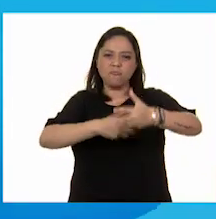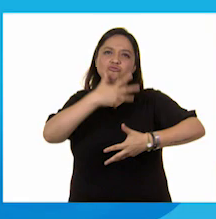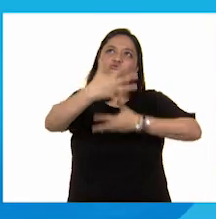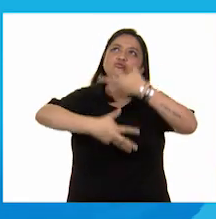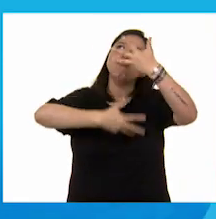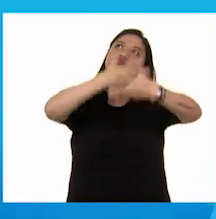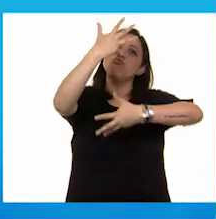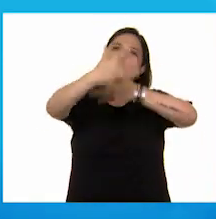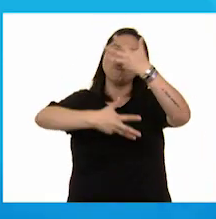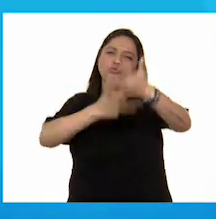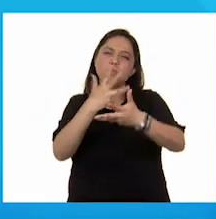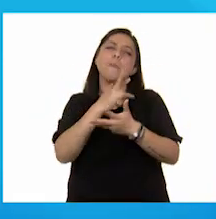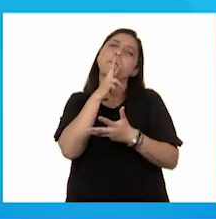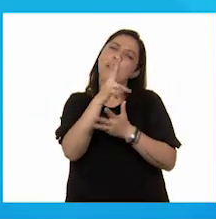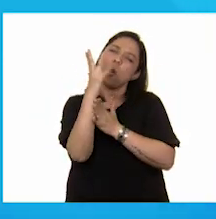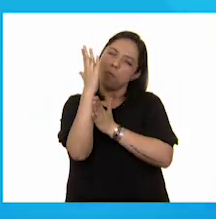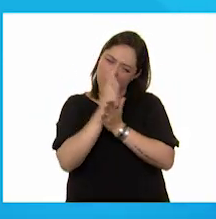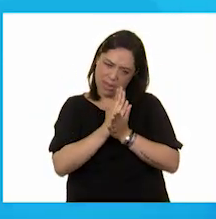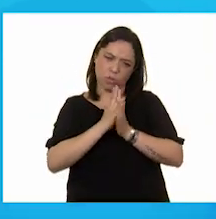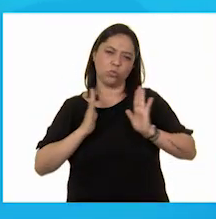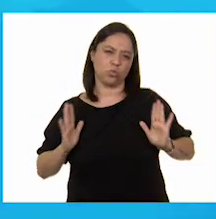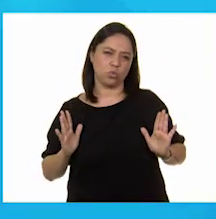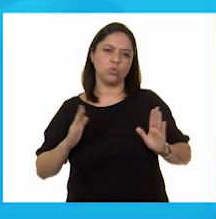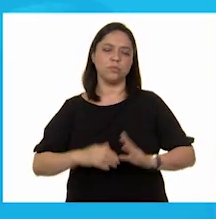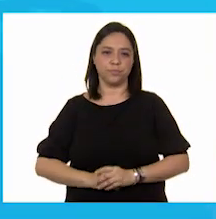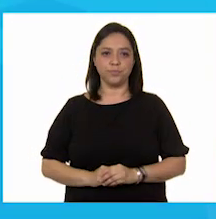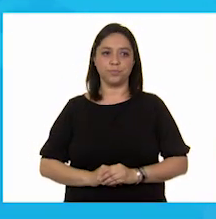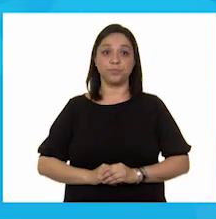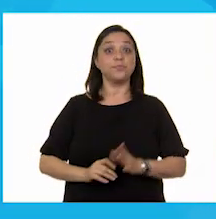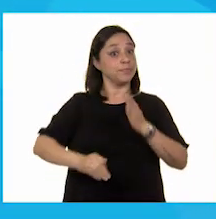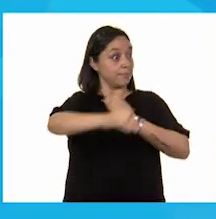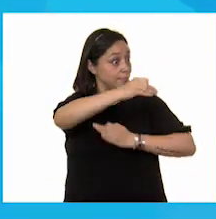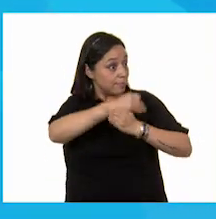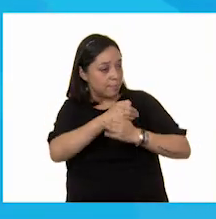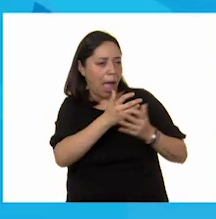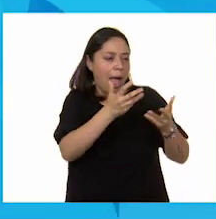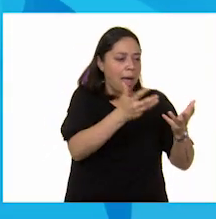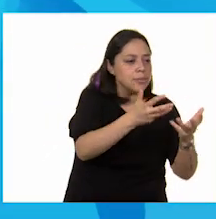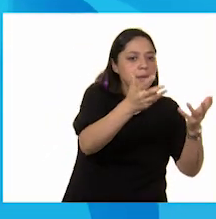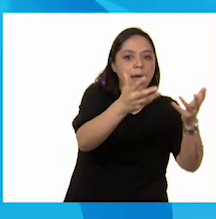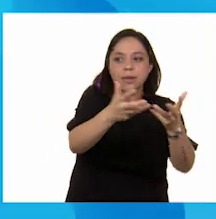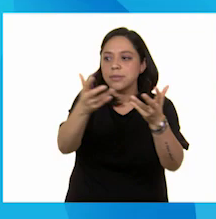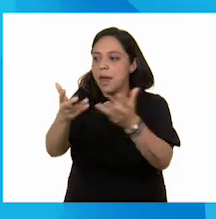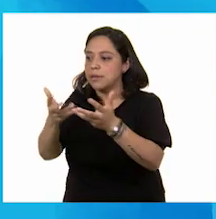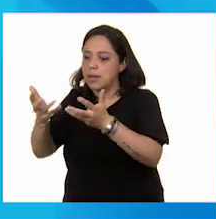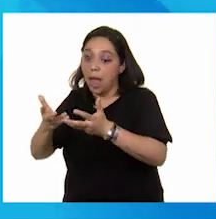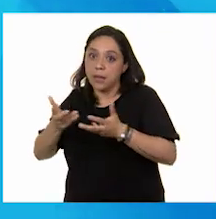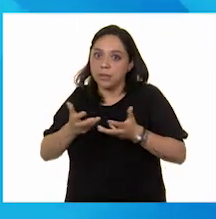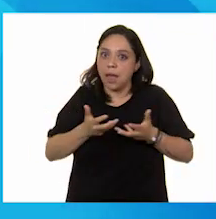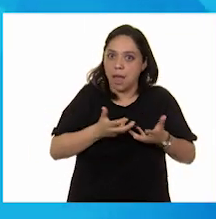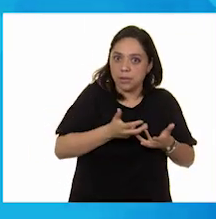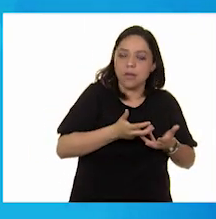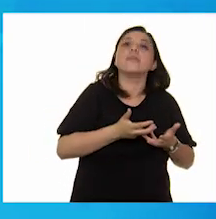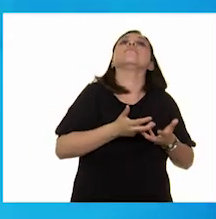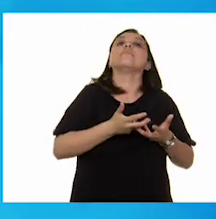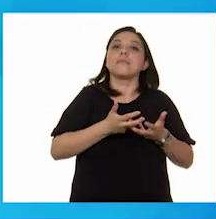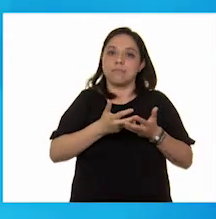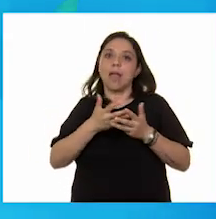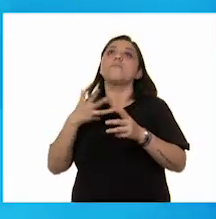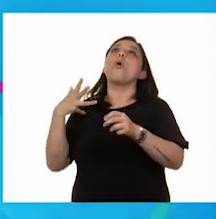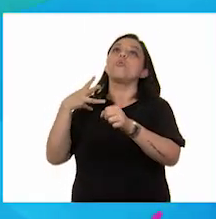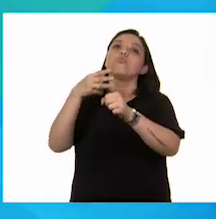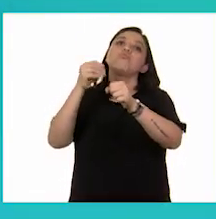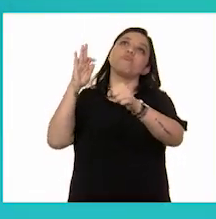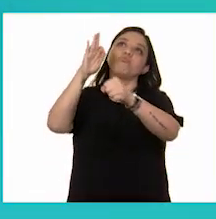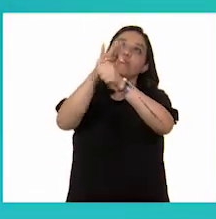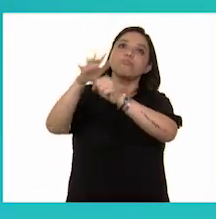Así que evítalas lo más posible. Si todos realizamos pequeñas acciones para mejorar la calidad del aire, todos viviremos